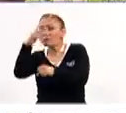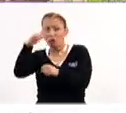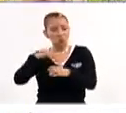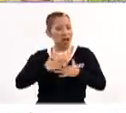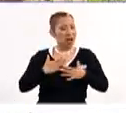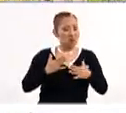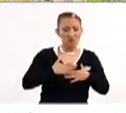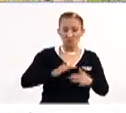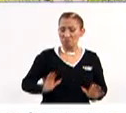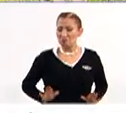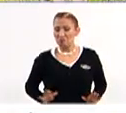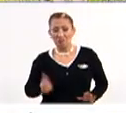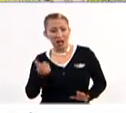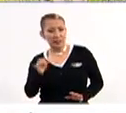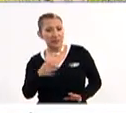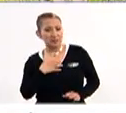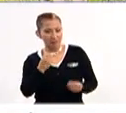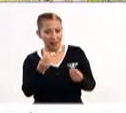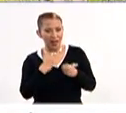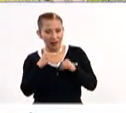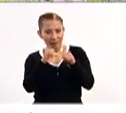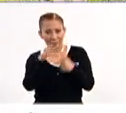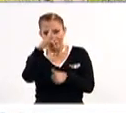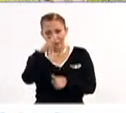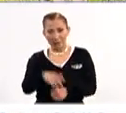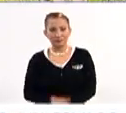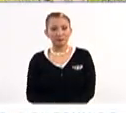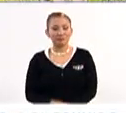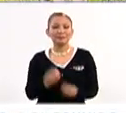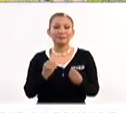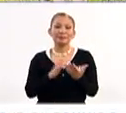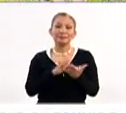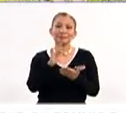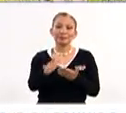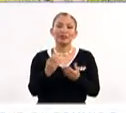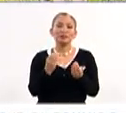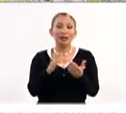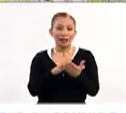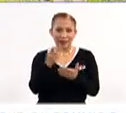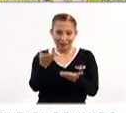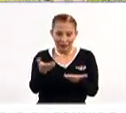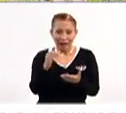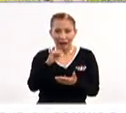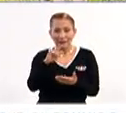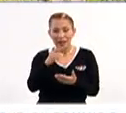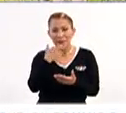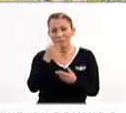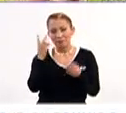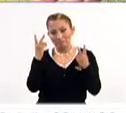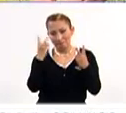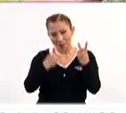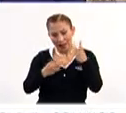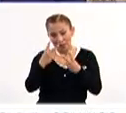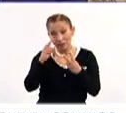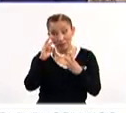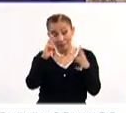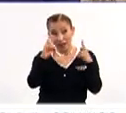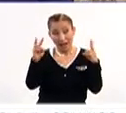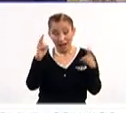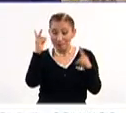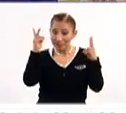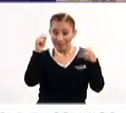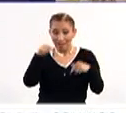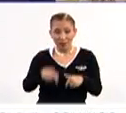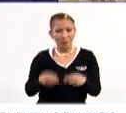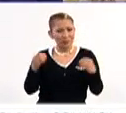riqueza que nos da la artesanía mexicana. Pues muchas gracias. Muchísimas gracias a ti, Javier, y bienvenido. Y que vengan, que vengan todos los vengan.